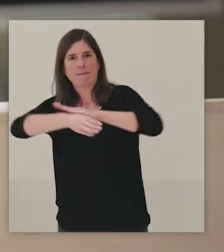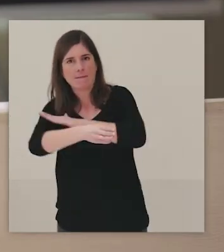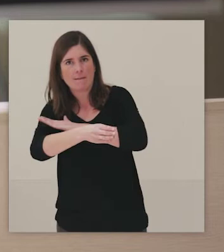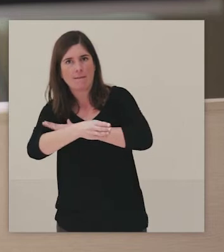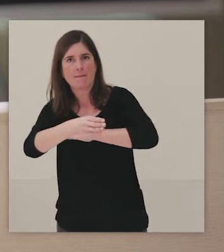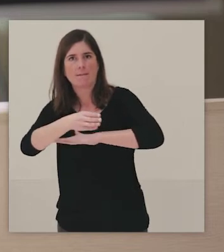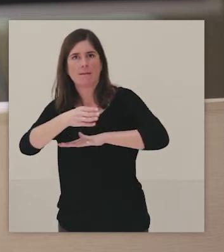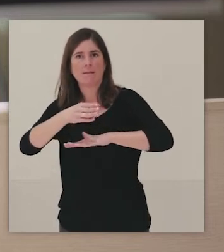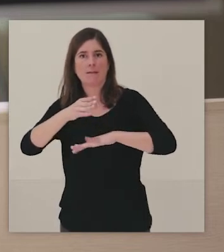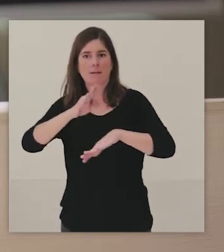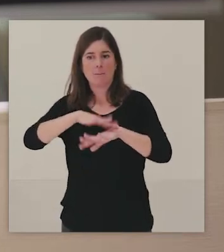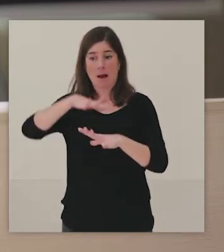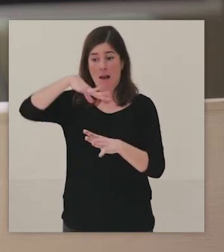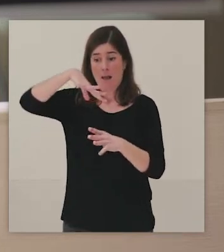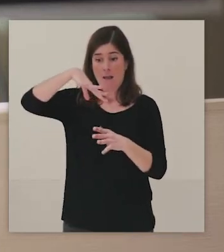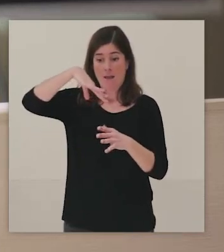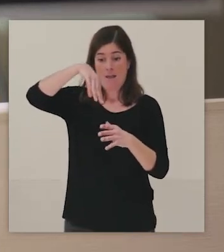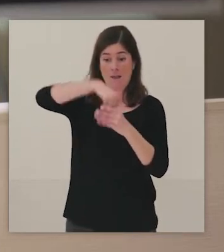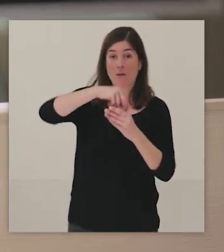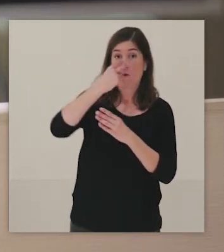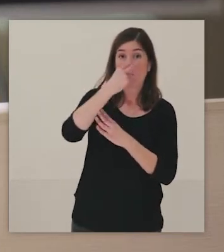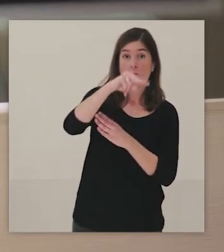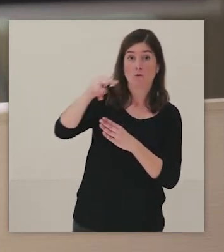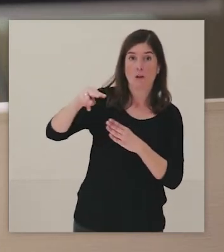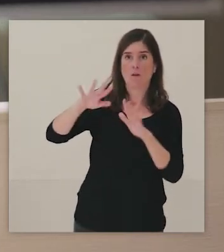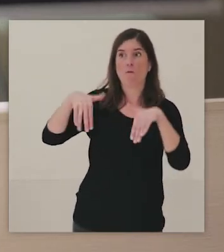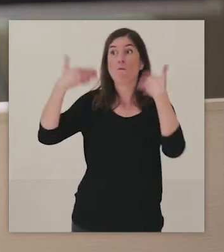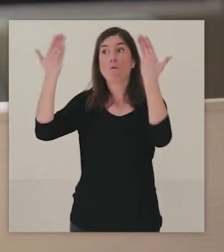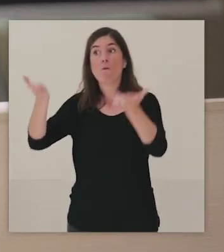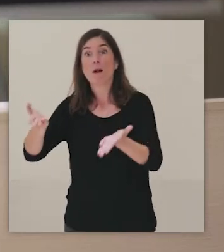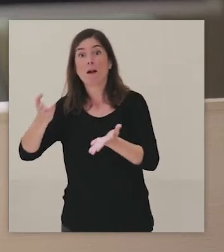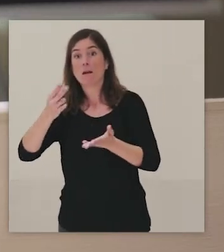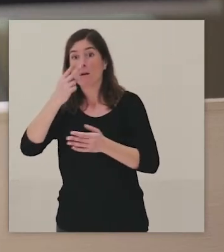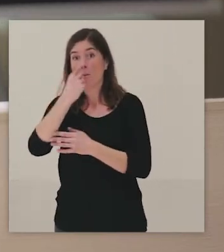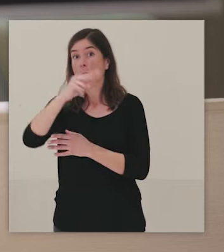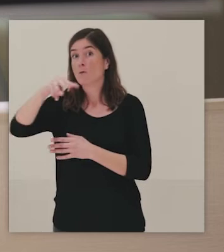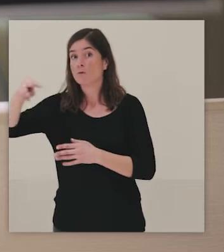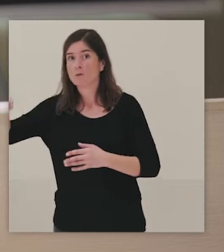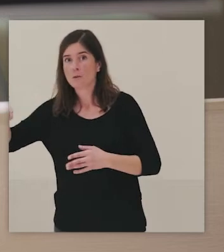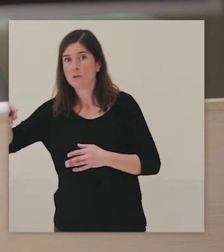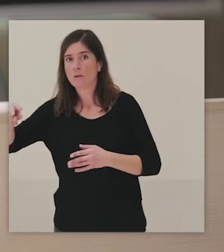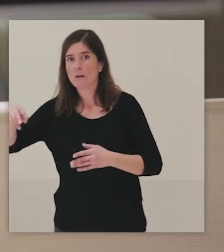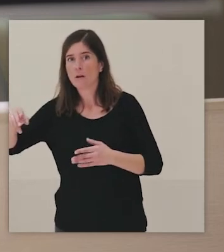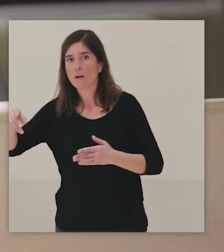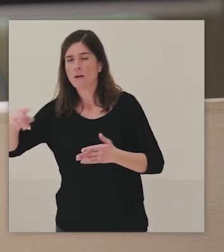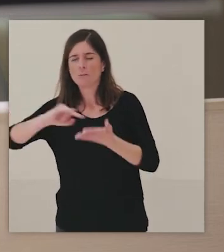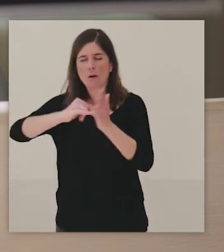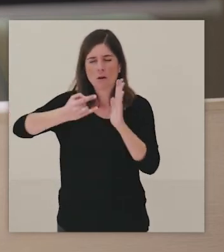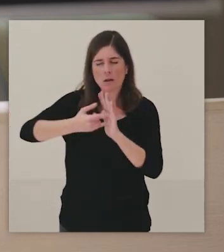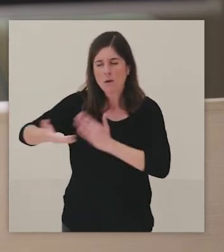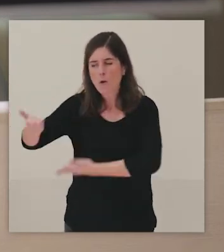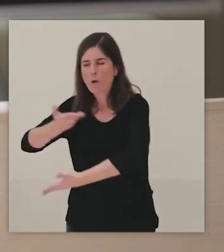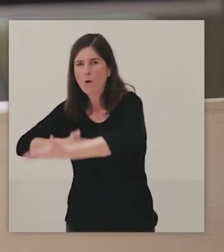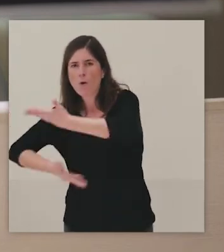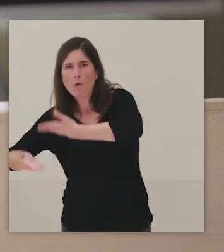y a dejar que lo que está dentro y lo que está fuera empiece a compartir los